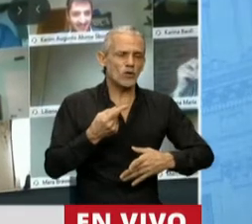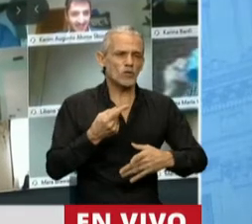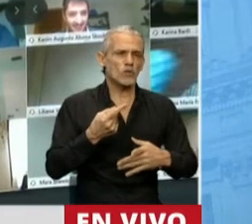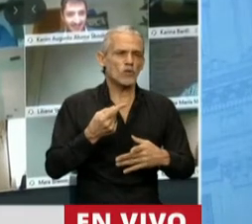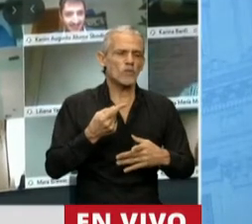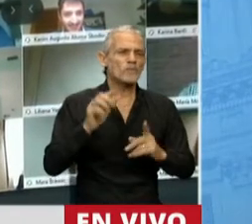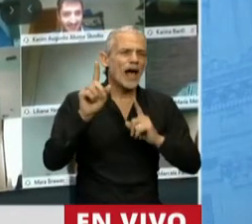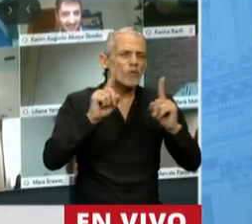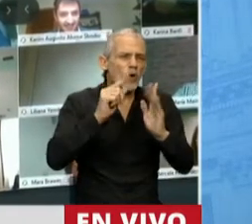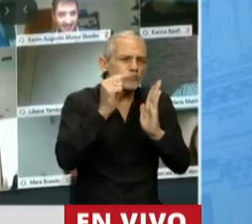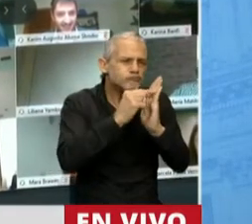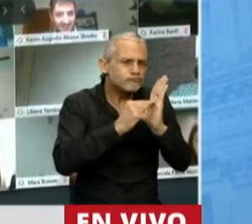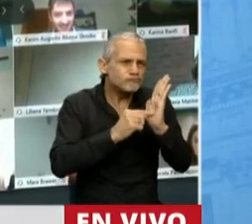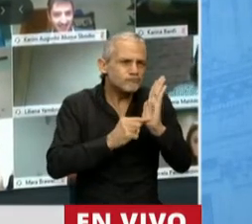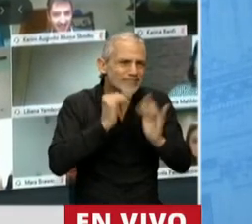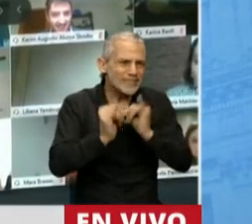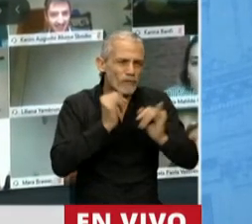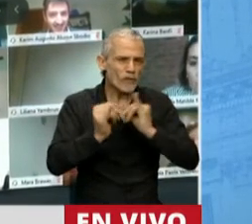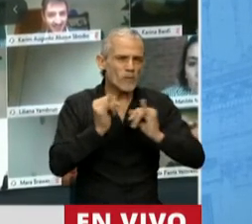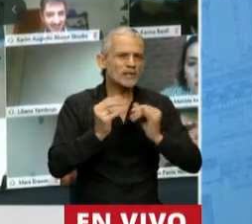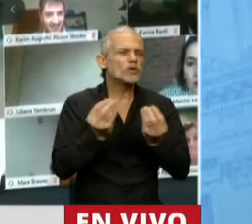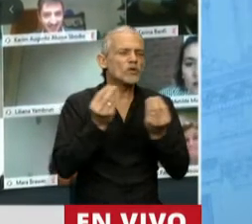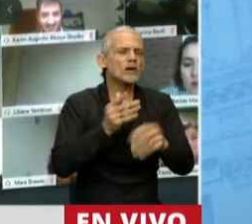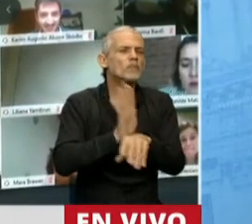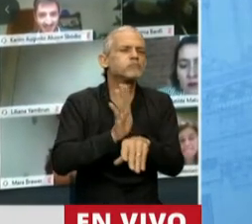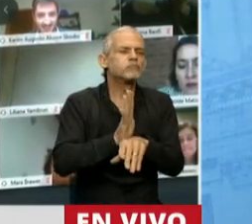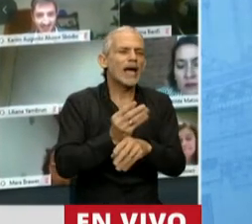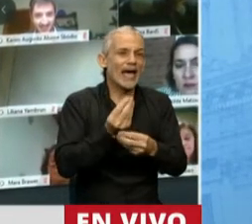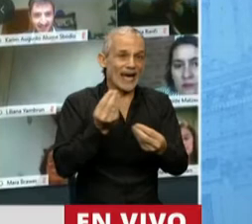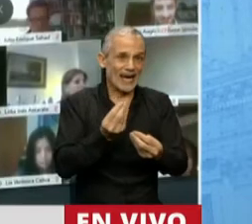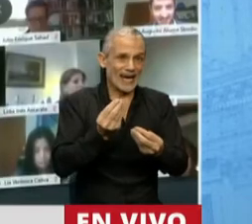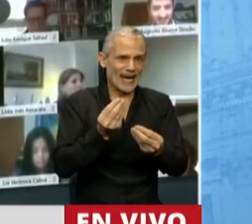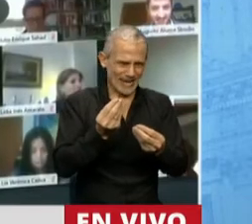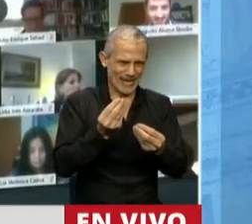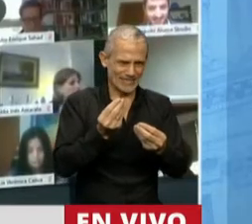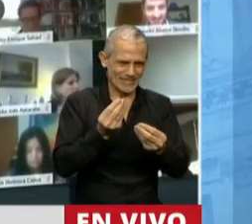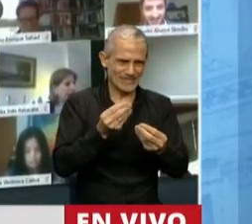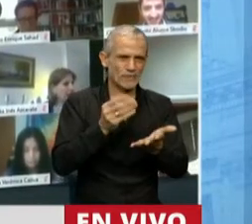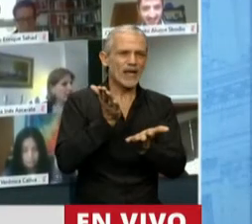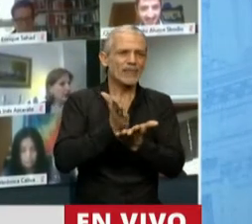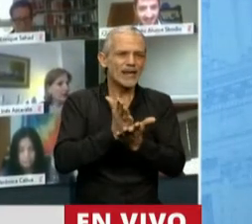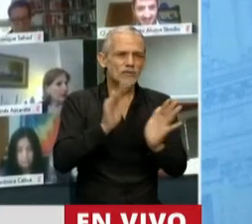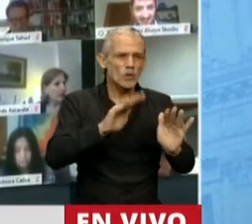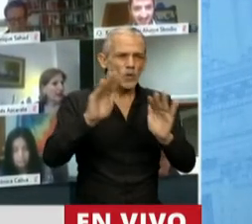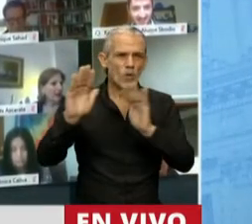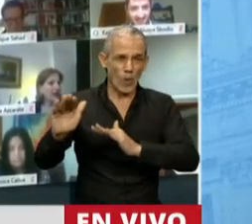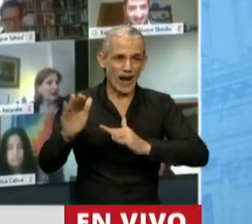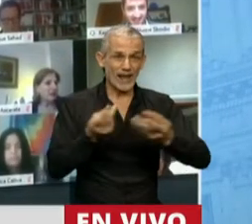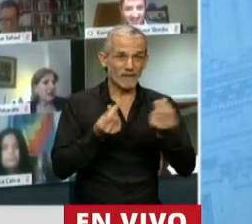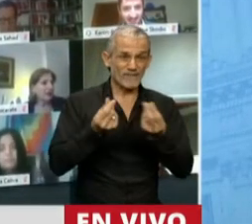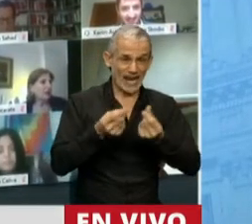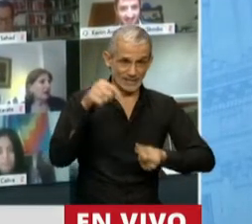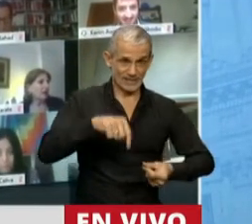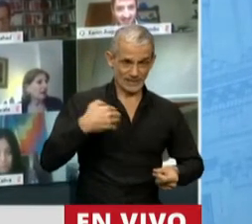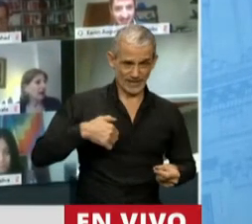algunos datos de lo que significaría eso desde el punto de vista de la finanza de la